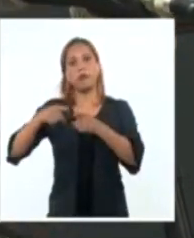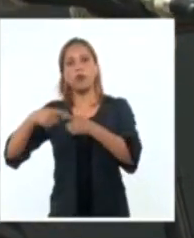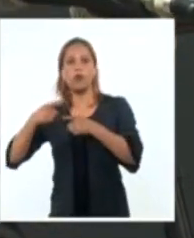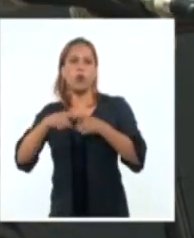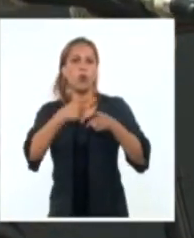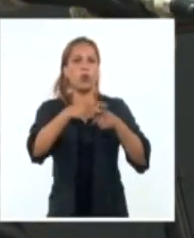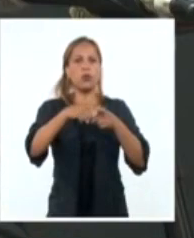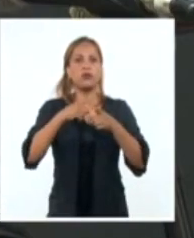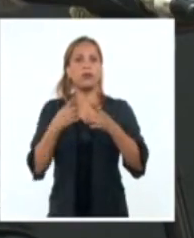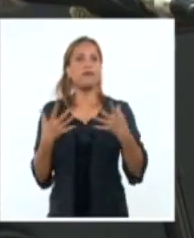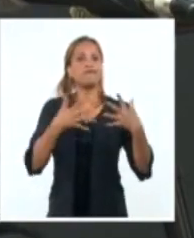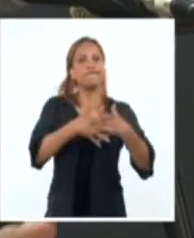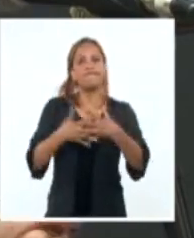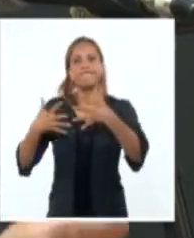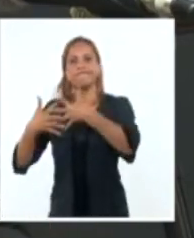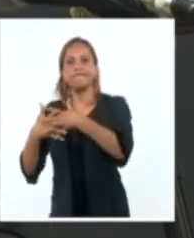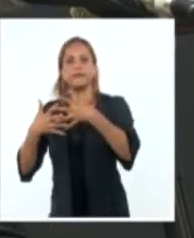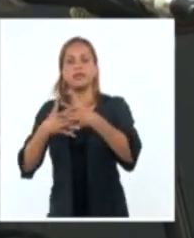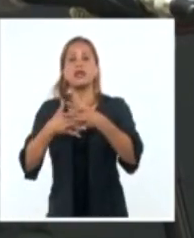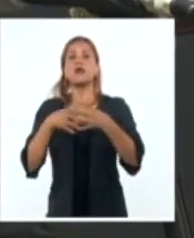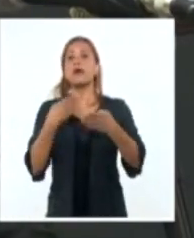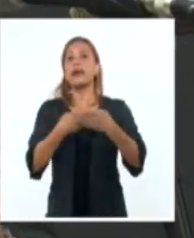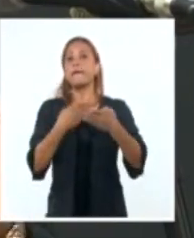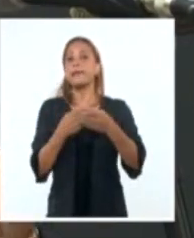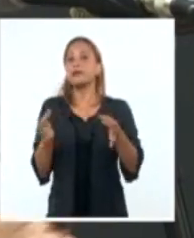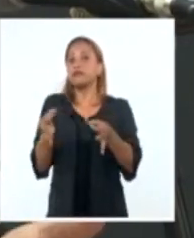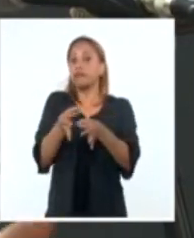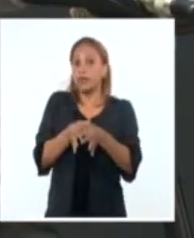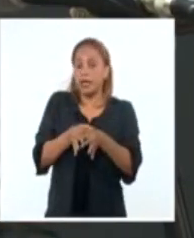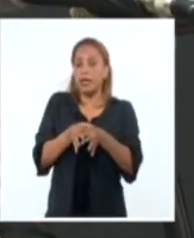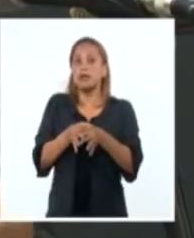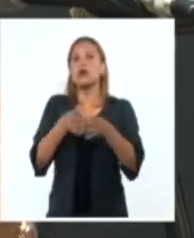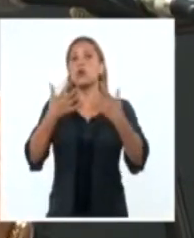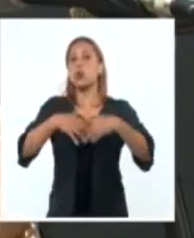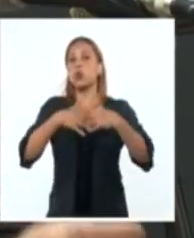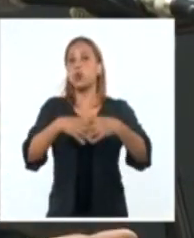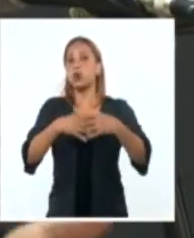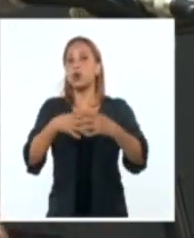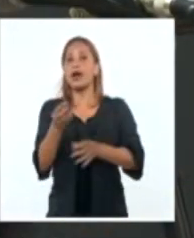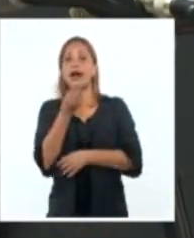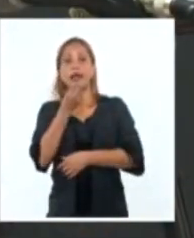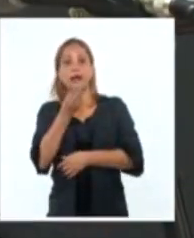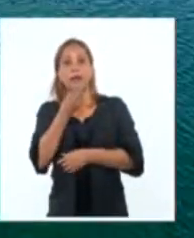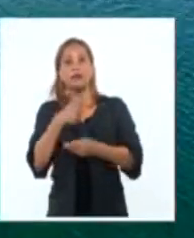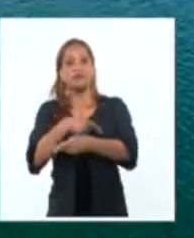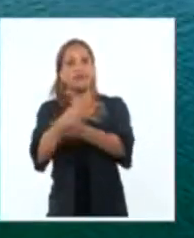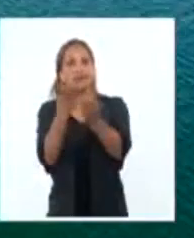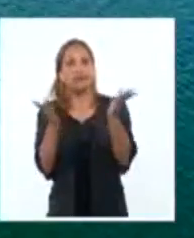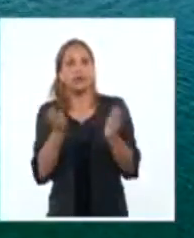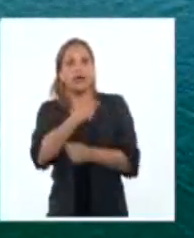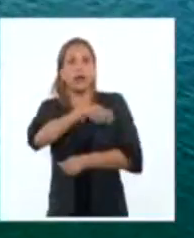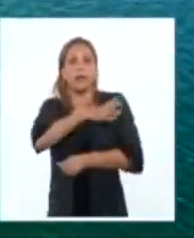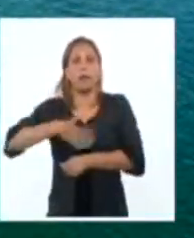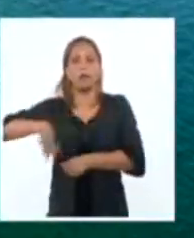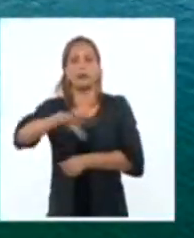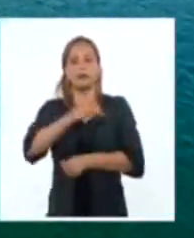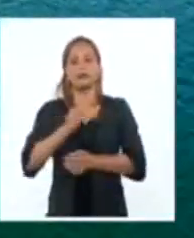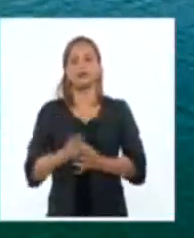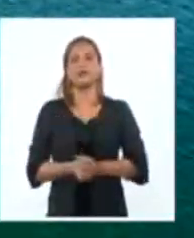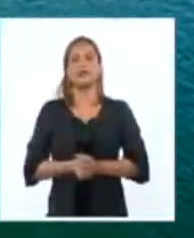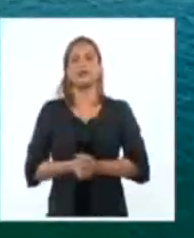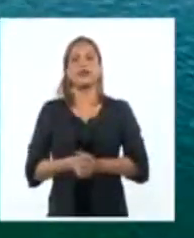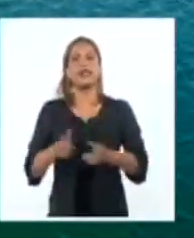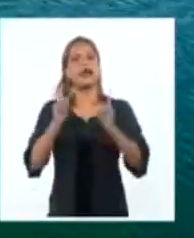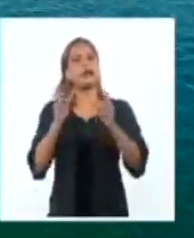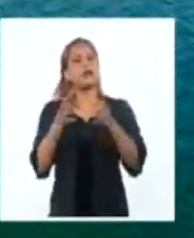encadenarnos con las mini industrias, las industrias, elaborar alimentos y suministrar alimentos a la población. La sesión analizó de